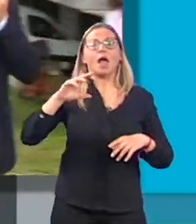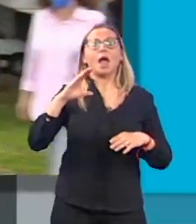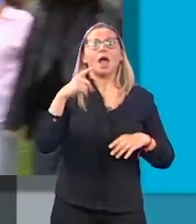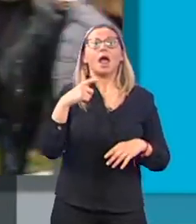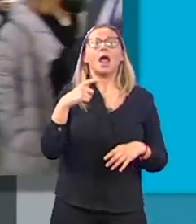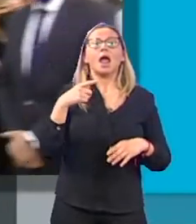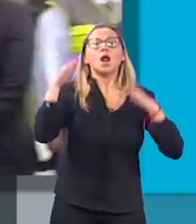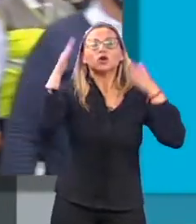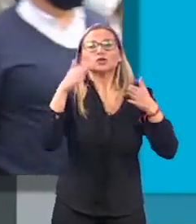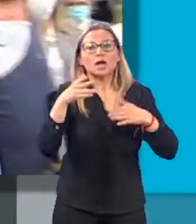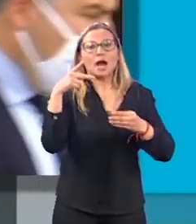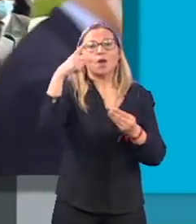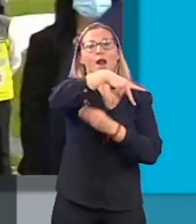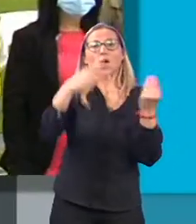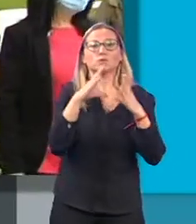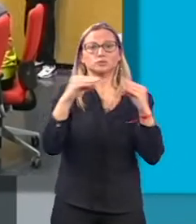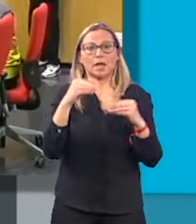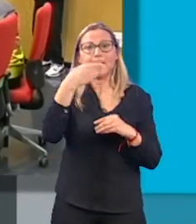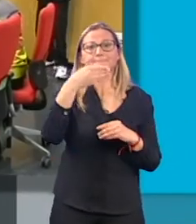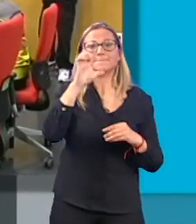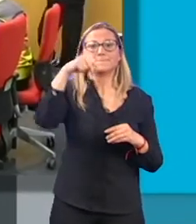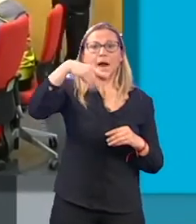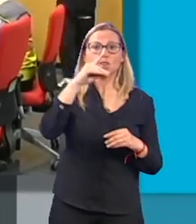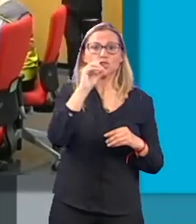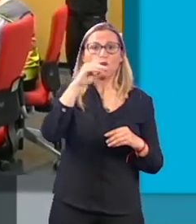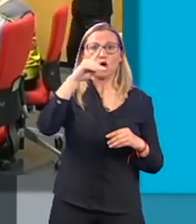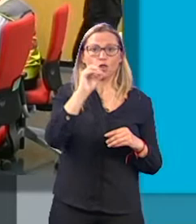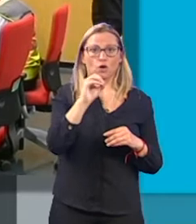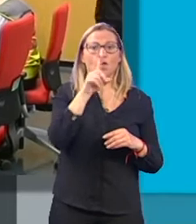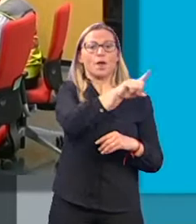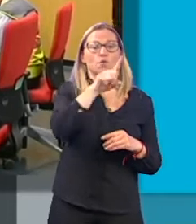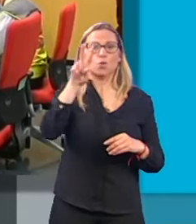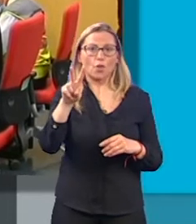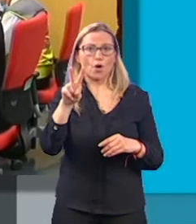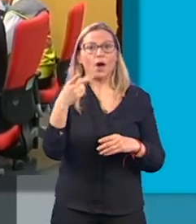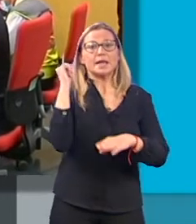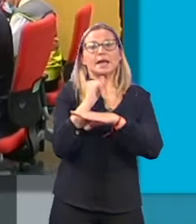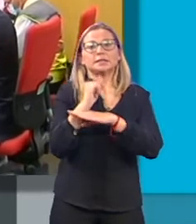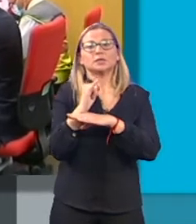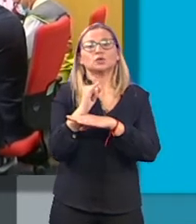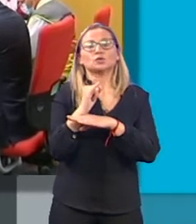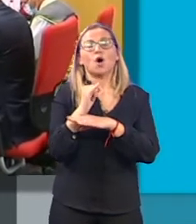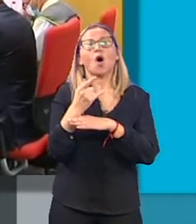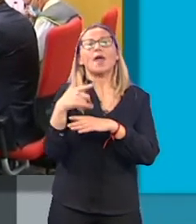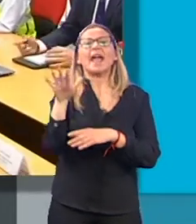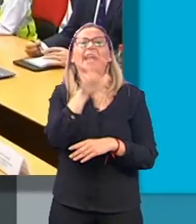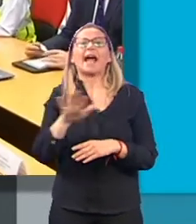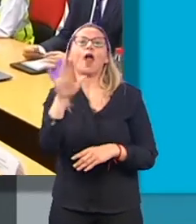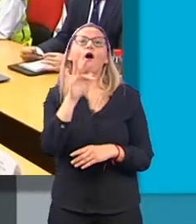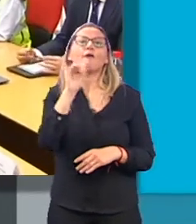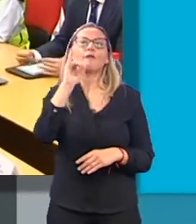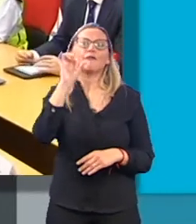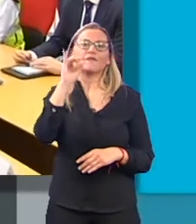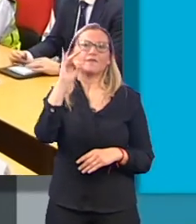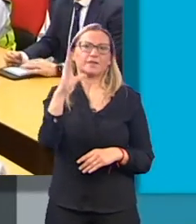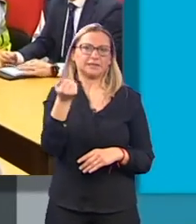la Junta, Elías Bendodo, que ha participado en una reunión en la sede de Emergencias 112 y el Instituto Andaluz de Geofísica en Granada, ha garantizado que